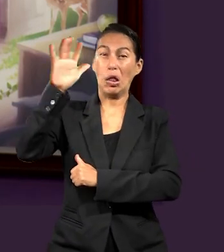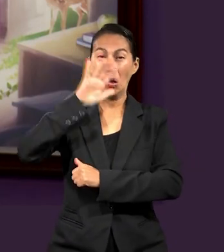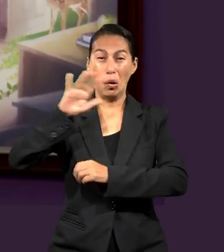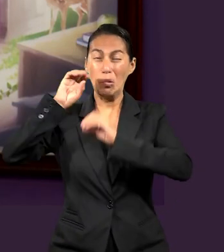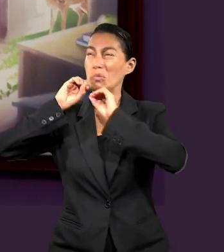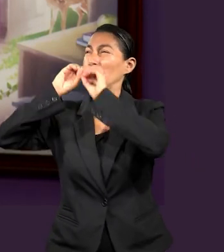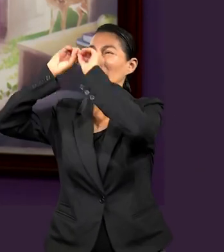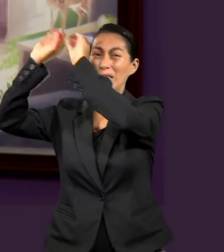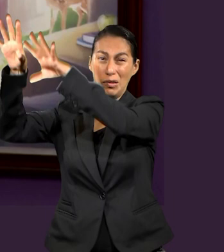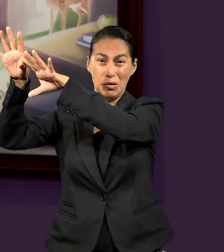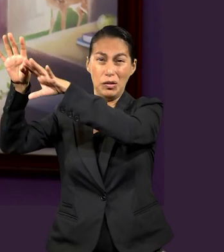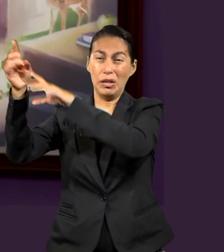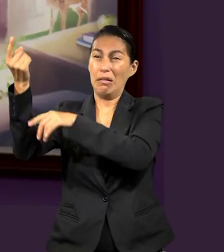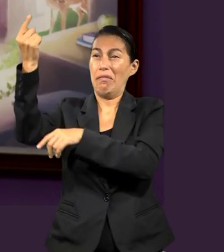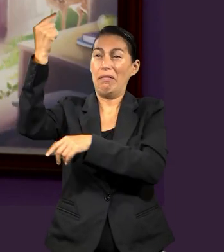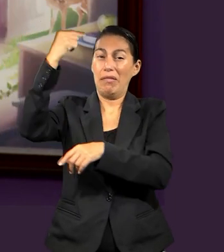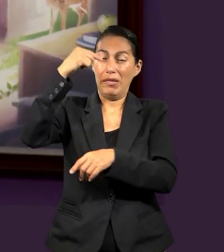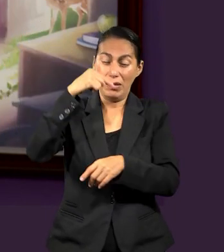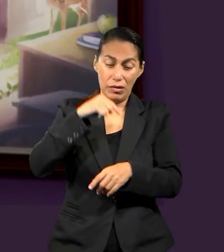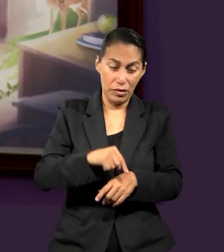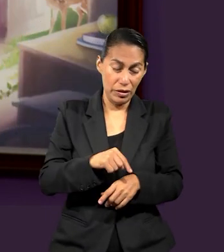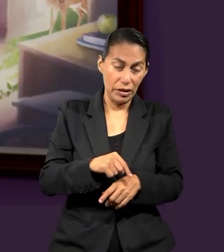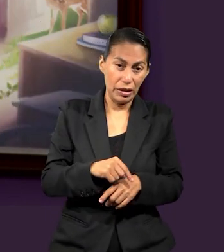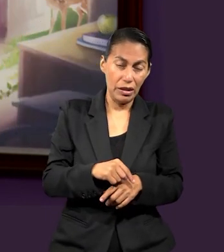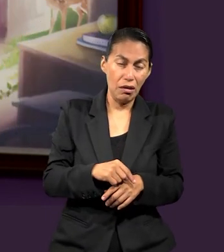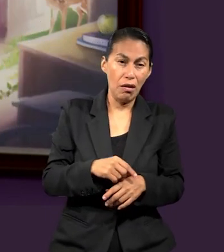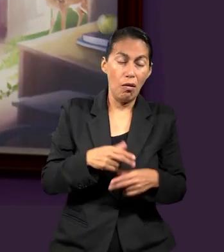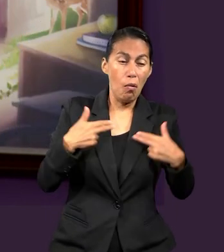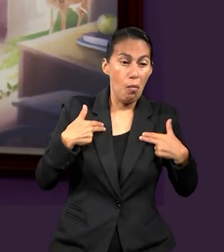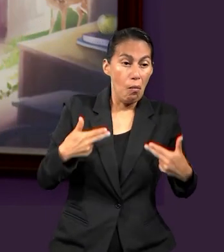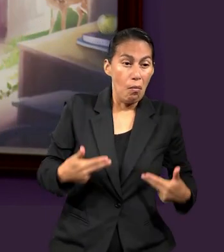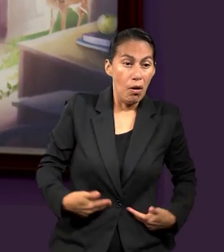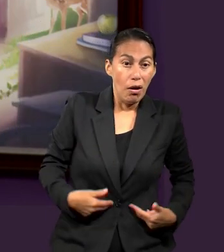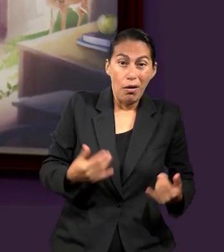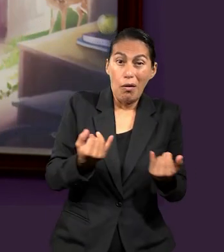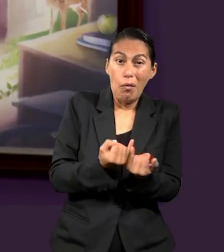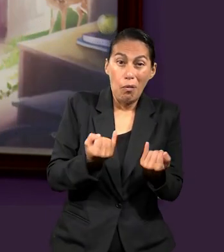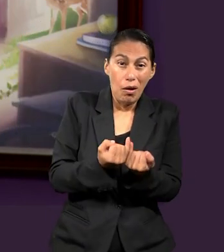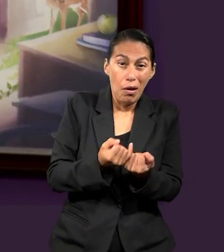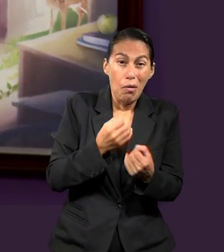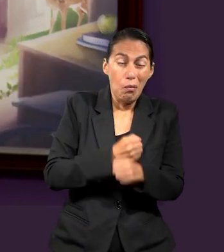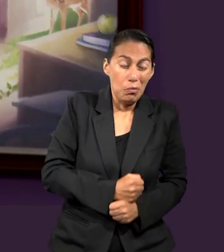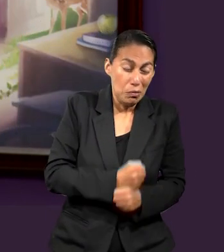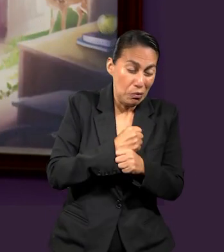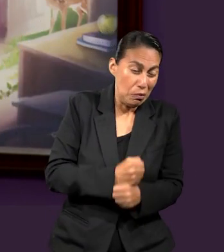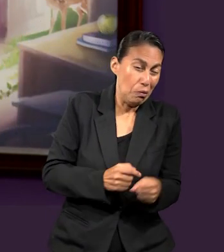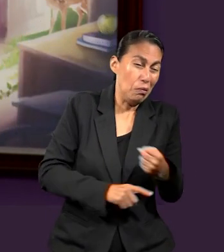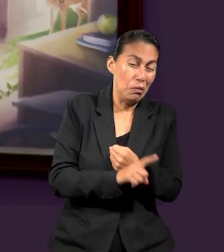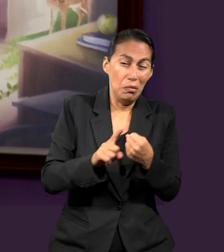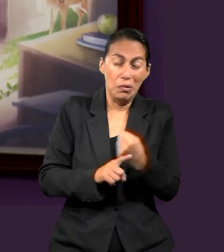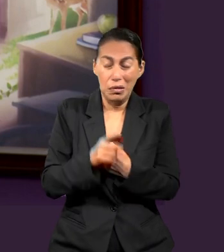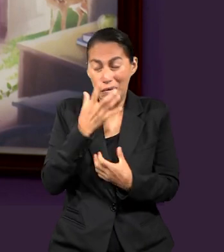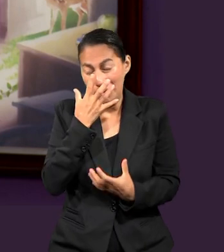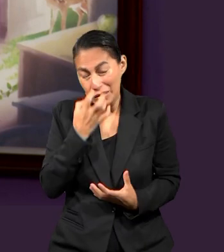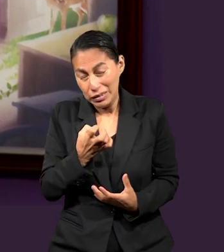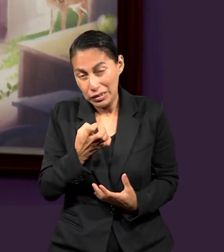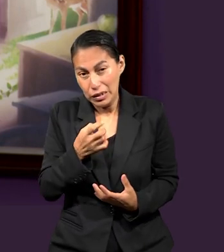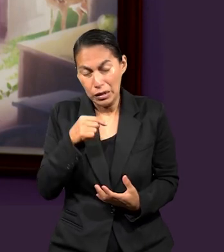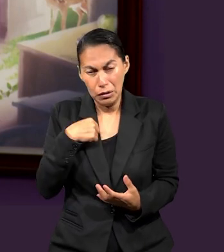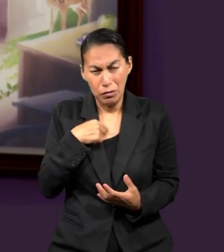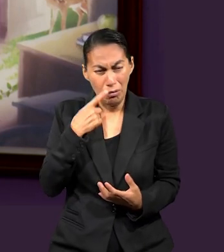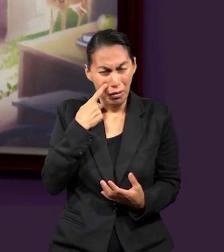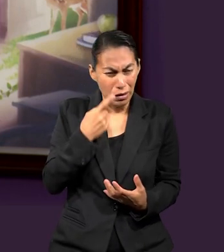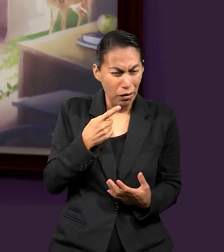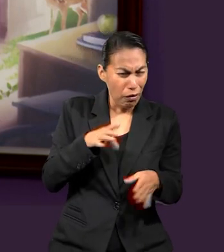como un humano y pasó por las mismas situaciones, temores y angustias que todos pasamos. Entonces, para mí